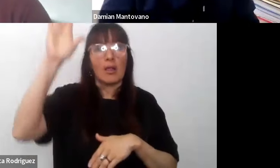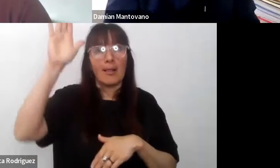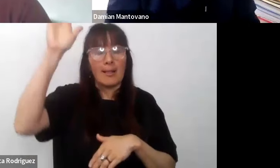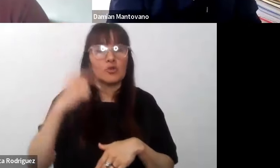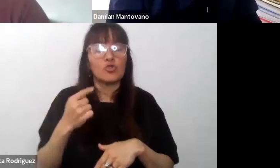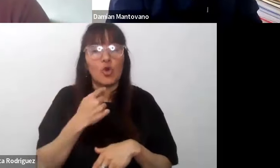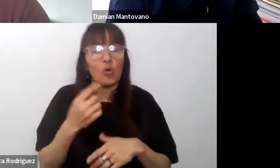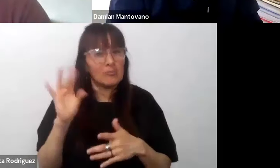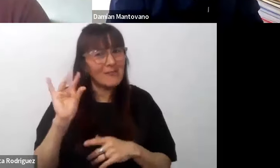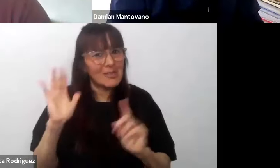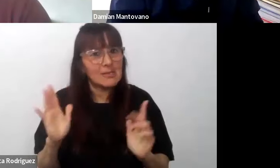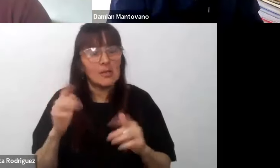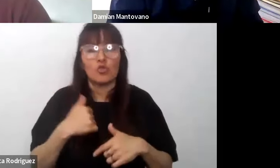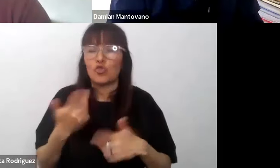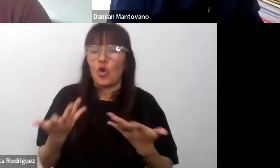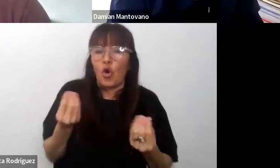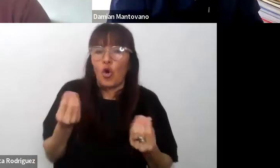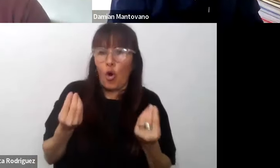pregunté cómo hacer con este caso